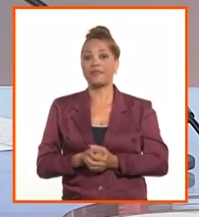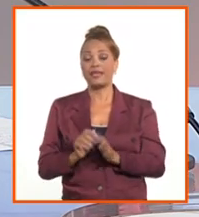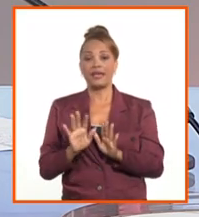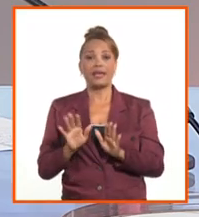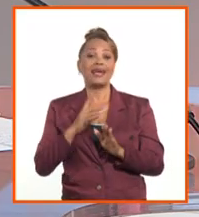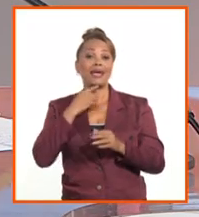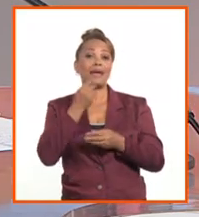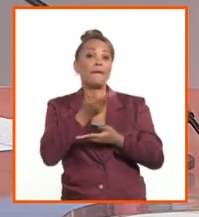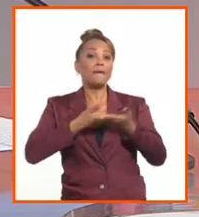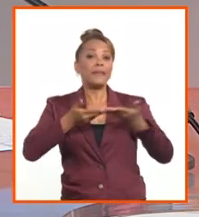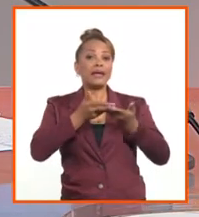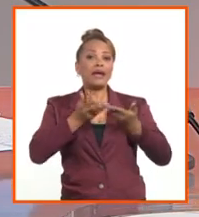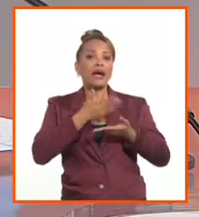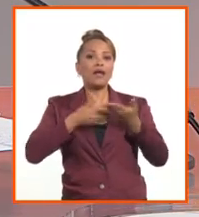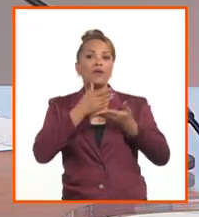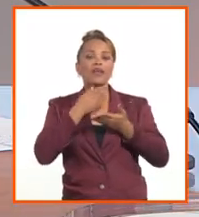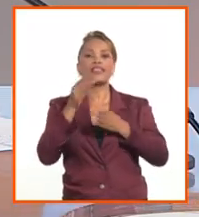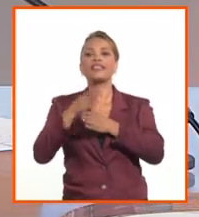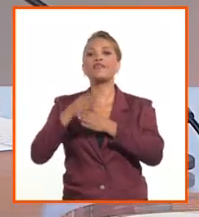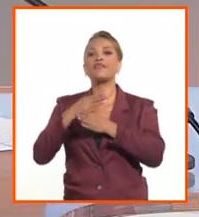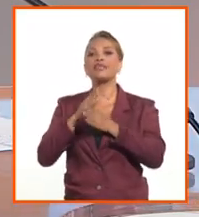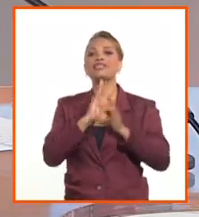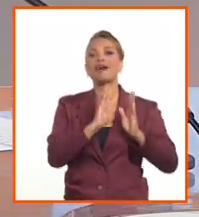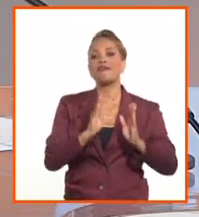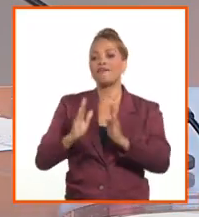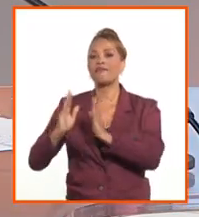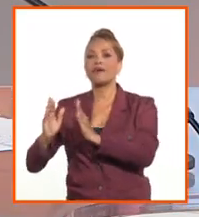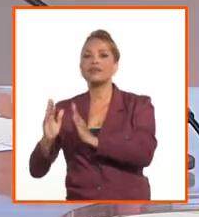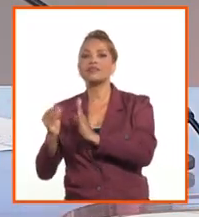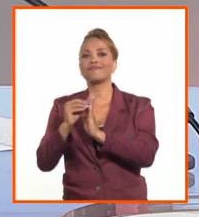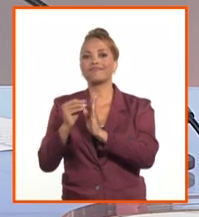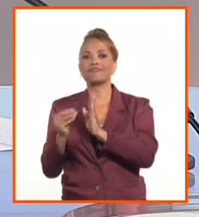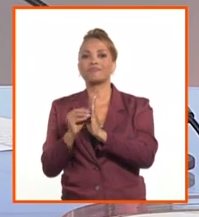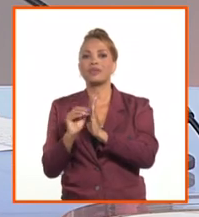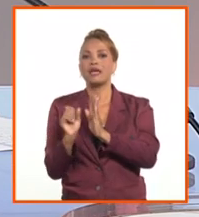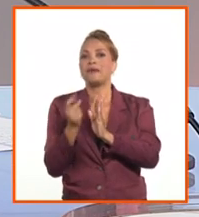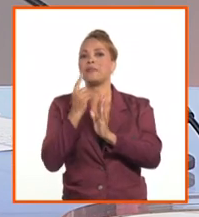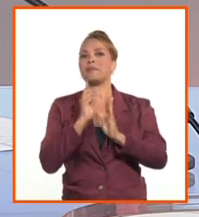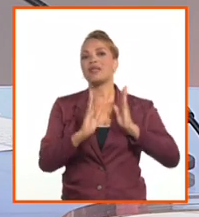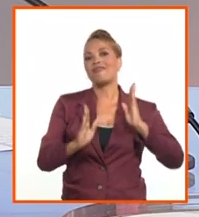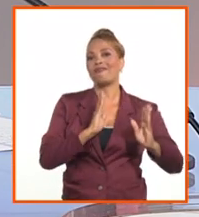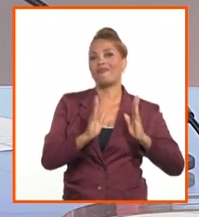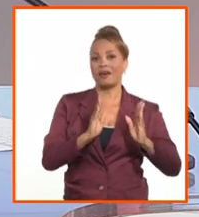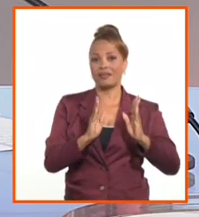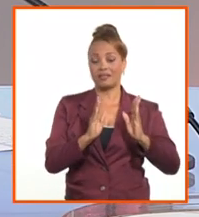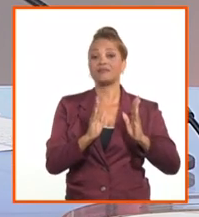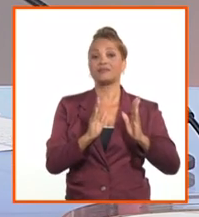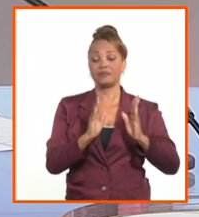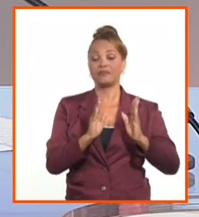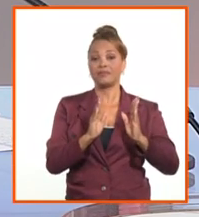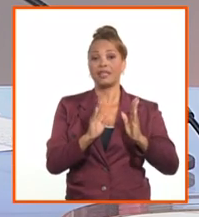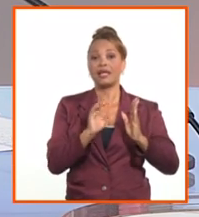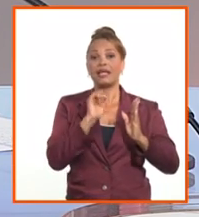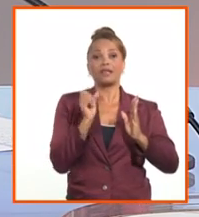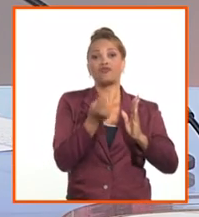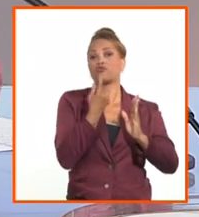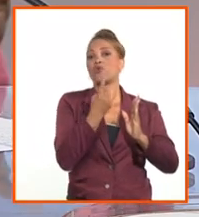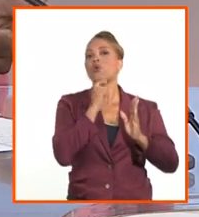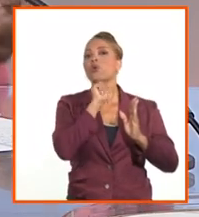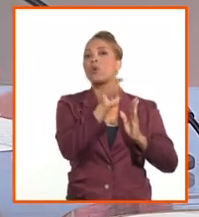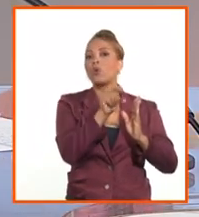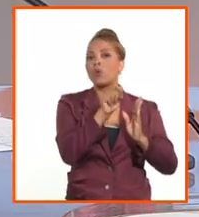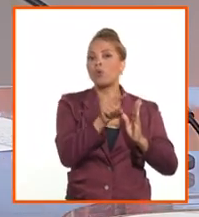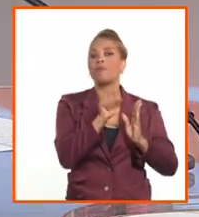ha explicado, va a tener diferentes fases de implementación. Vamos a empezar por una primera fase que es solamente la compra. En un momento determinado